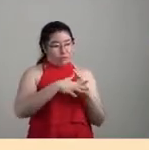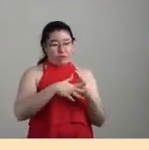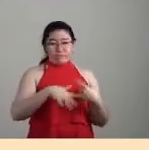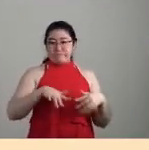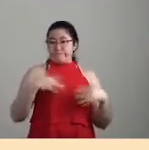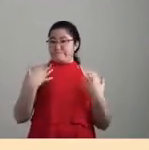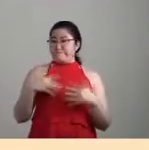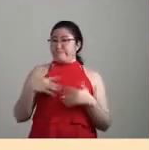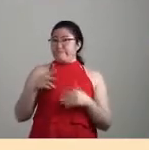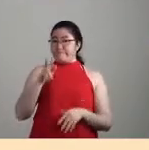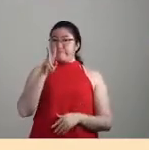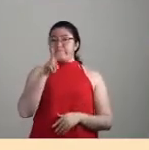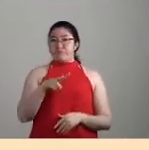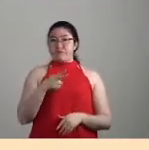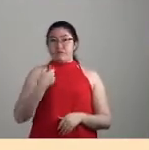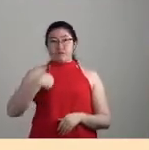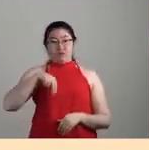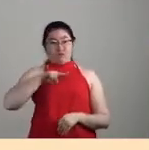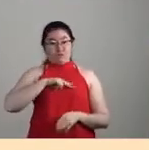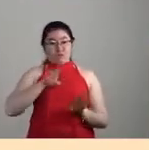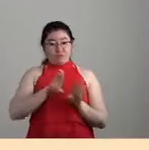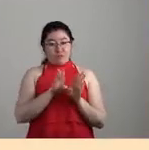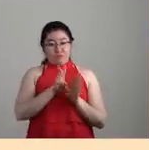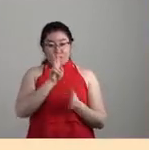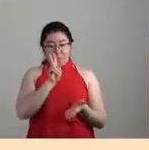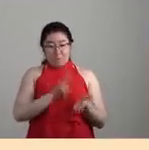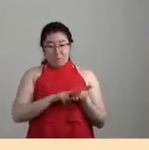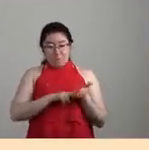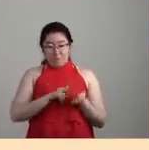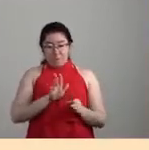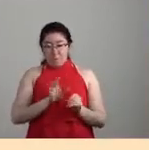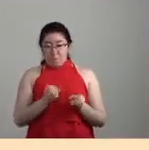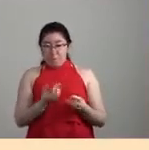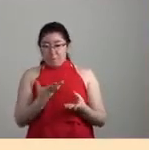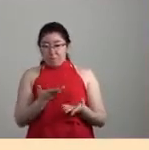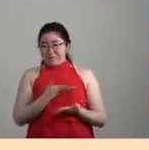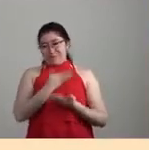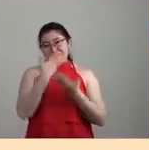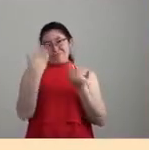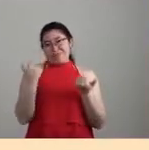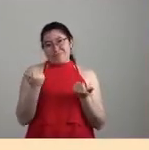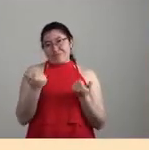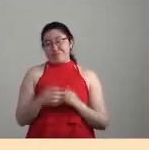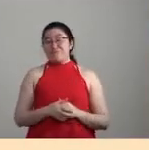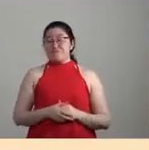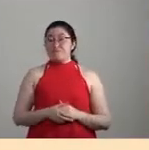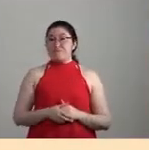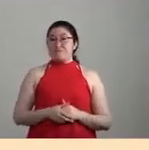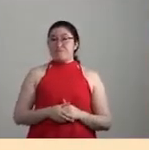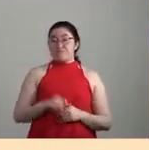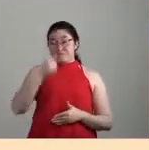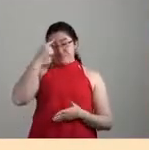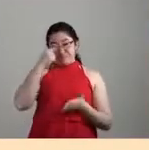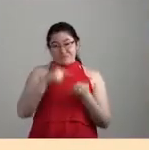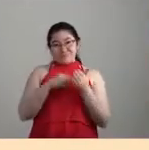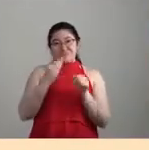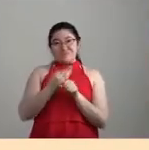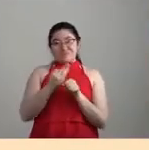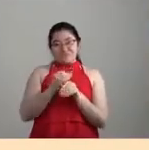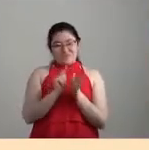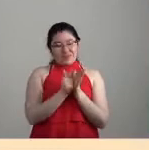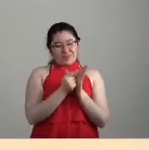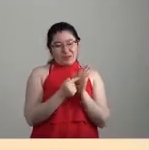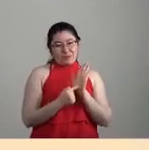prácticamente no somos ni siquiera capaces de calibrar del todo. La publicación de estos dos textos yo creo que obedece un poco a un